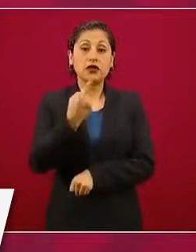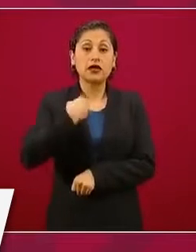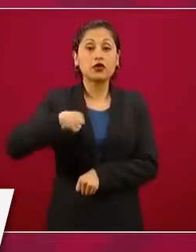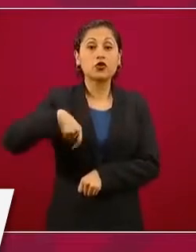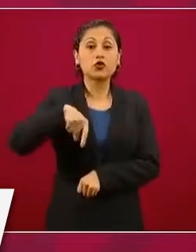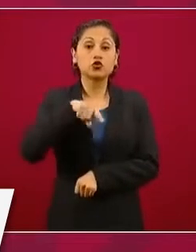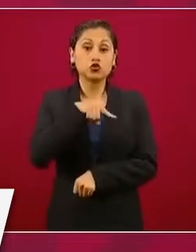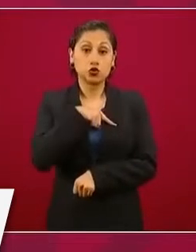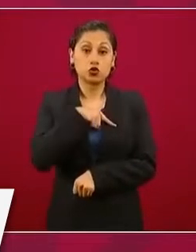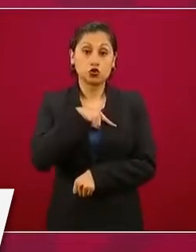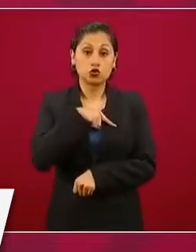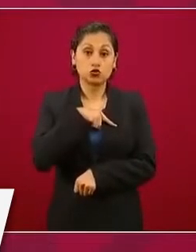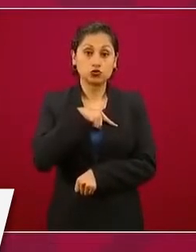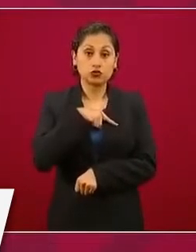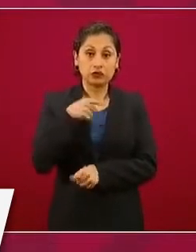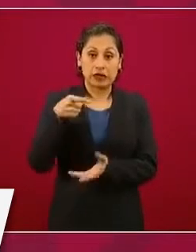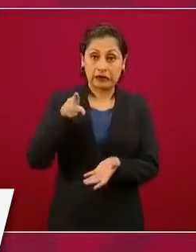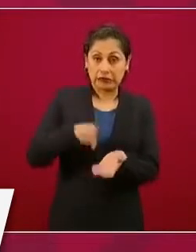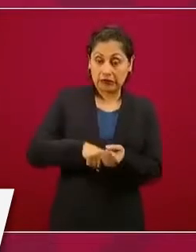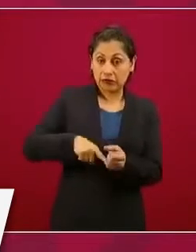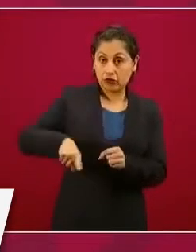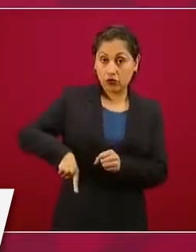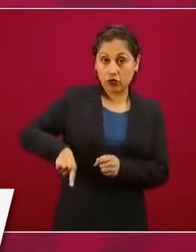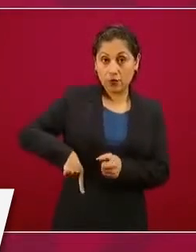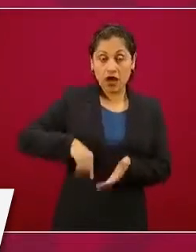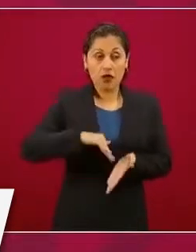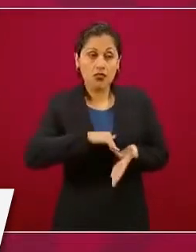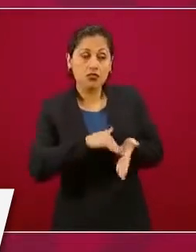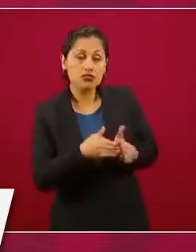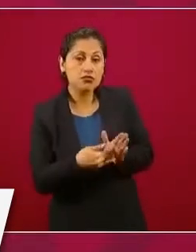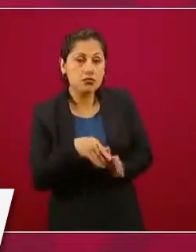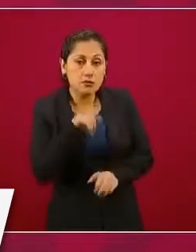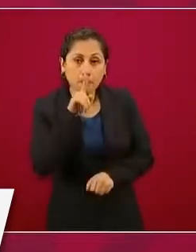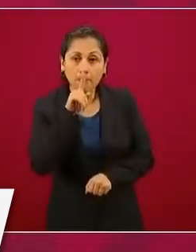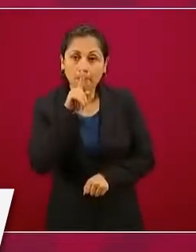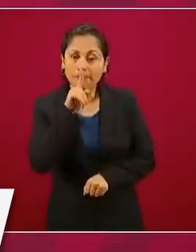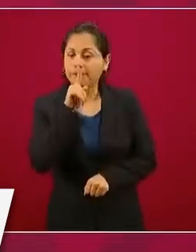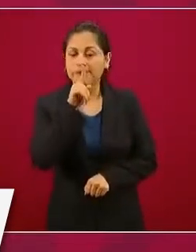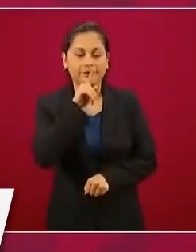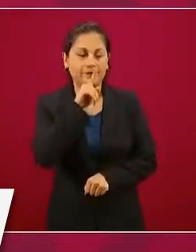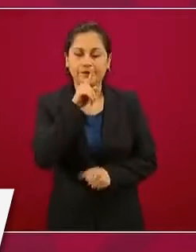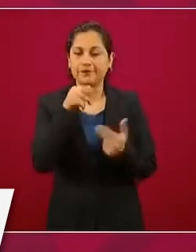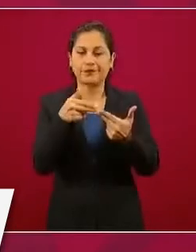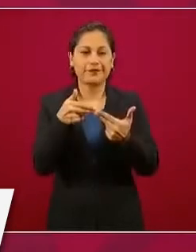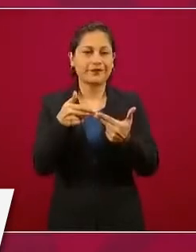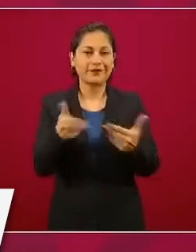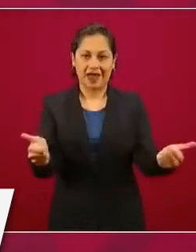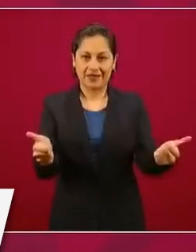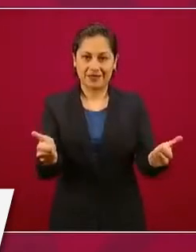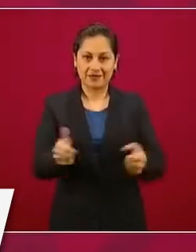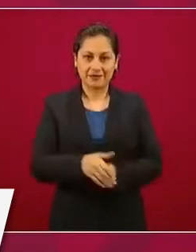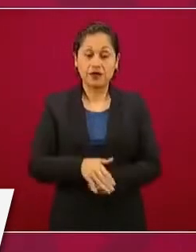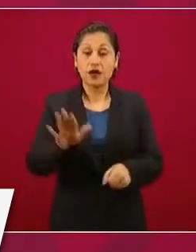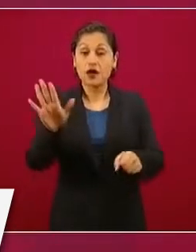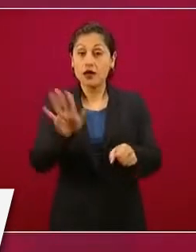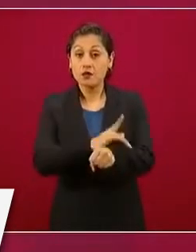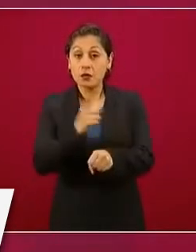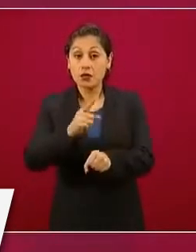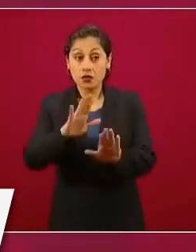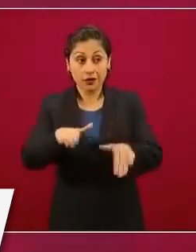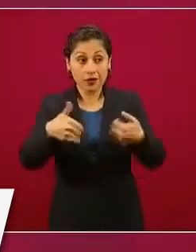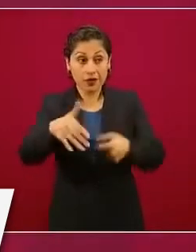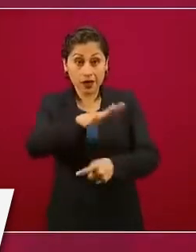complicidad con nadie. La gente votó por un cambio verdadero.